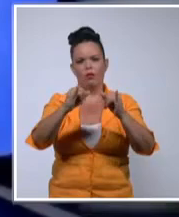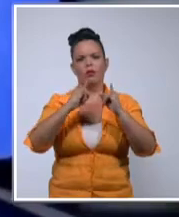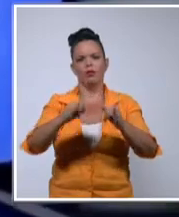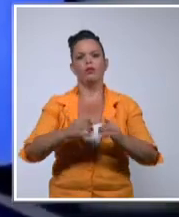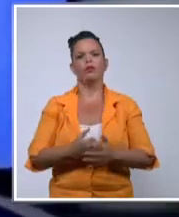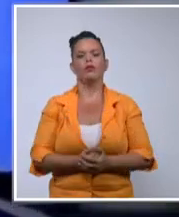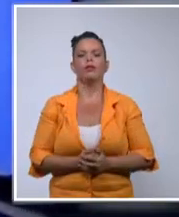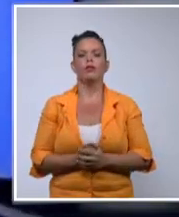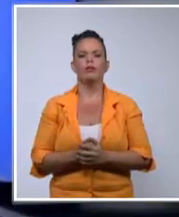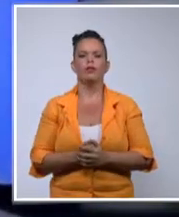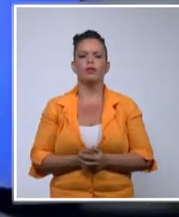Informativo de la Televisión Cubana.